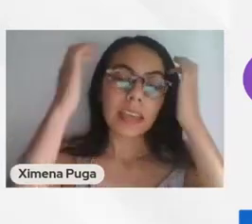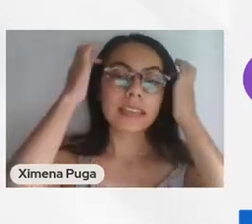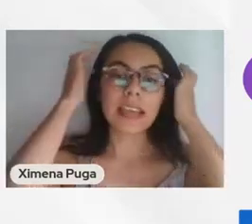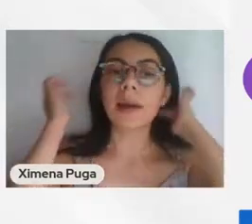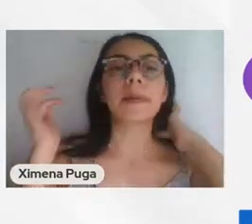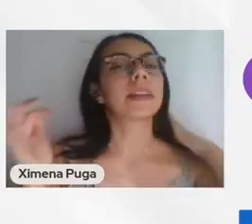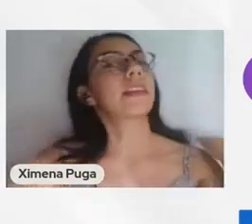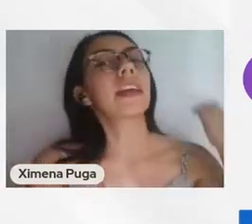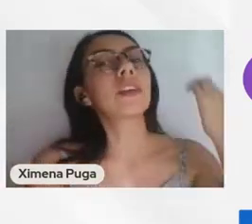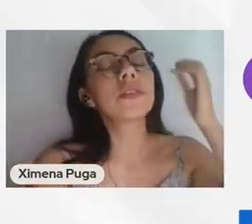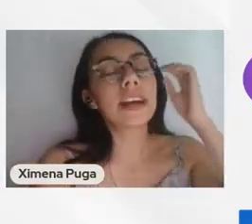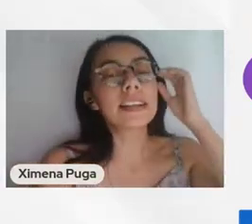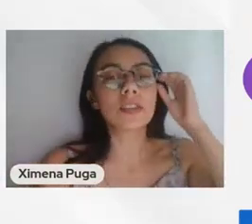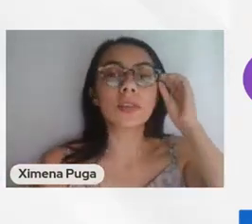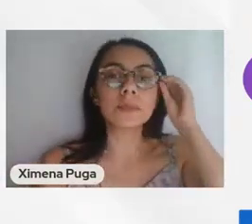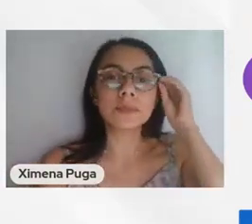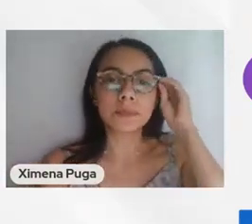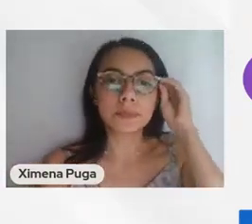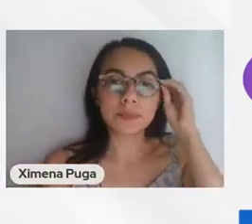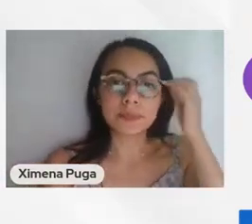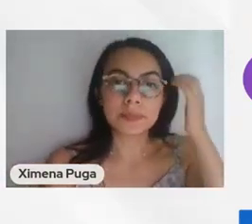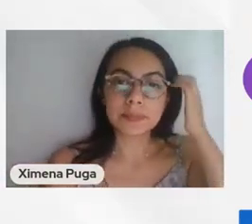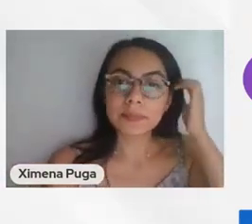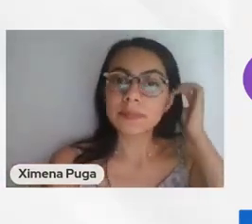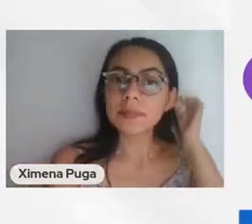¿Qué será, verdadero o falso?